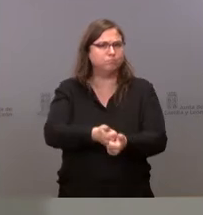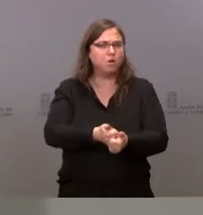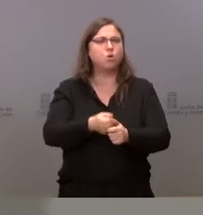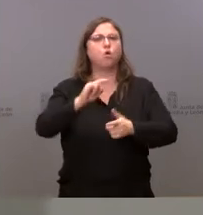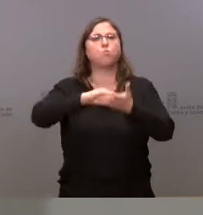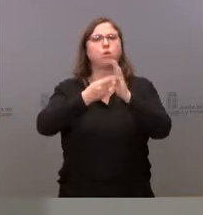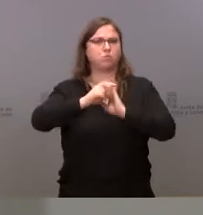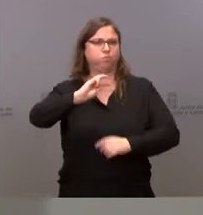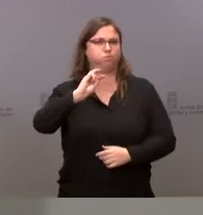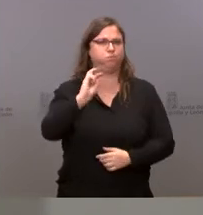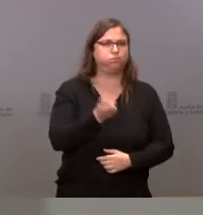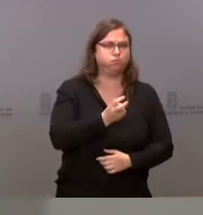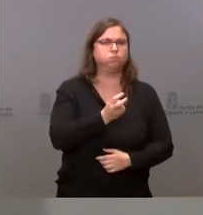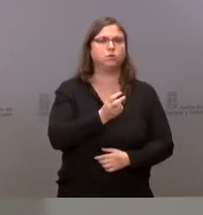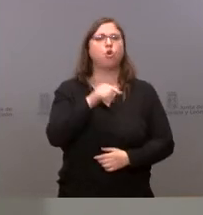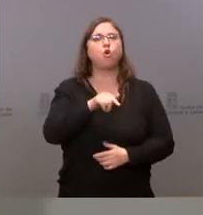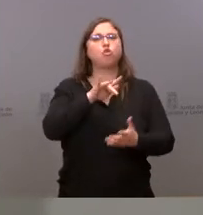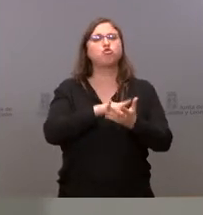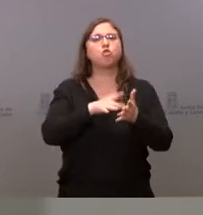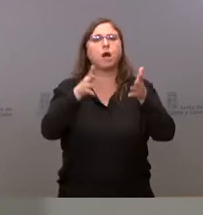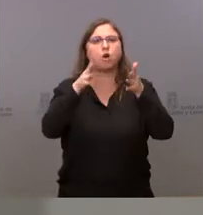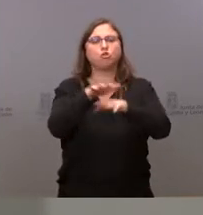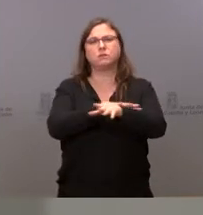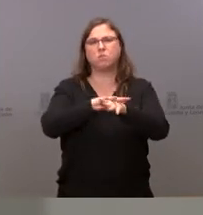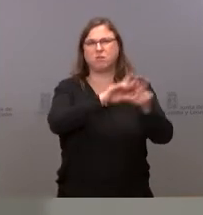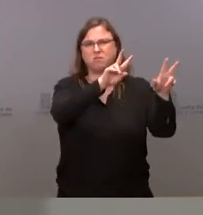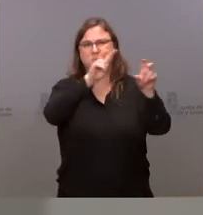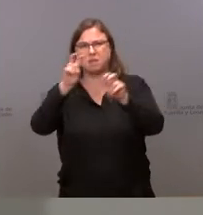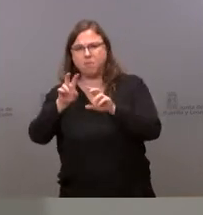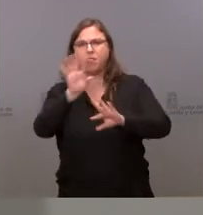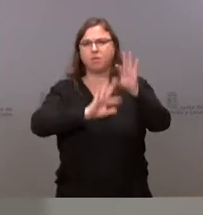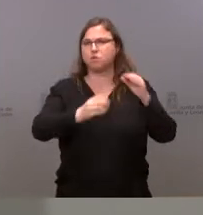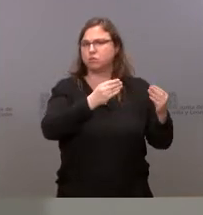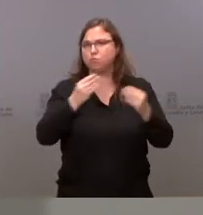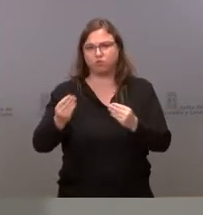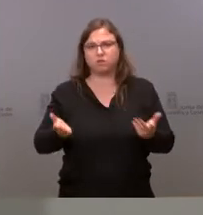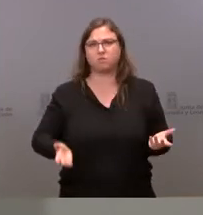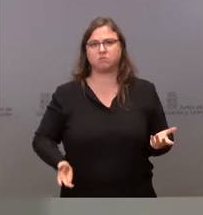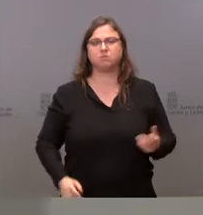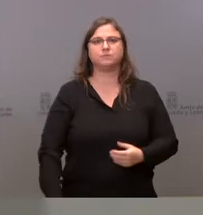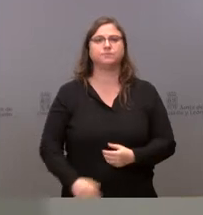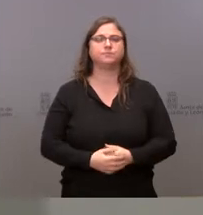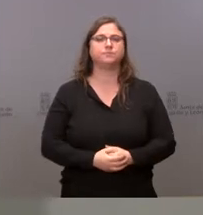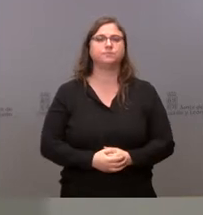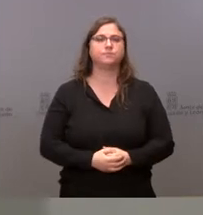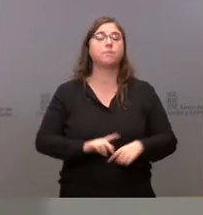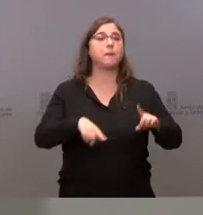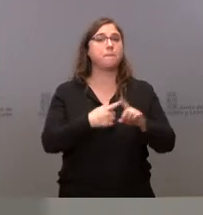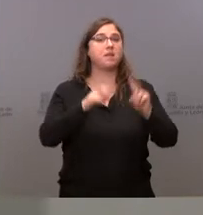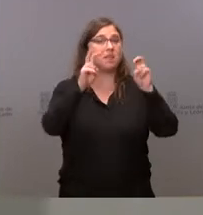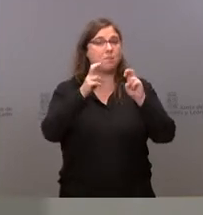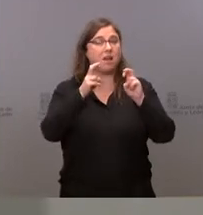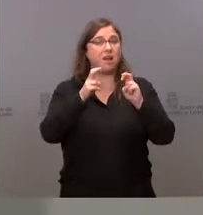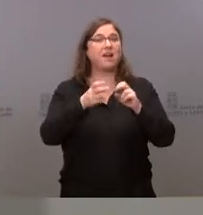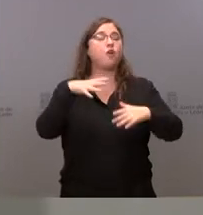proyectos. Hoy llevamos un Consejo de Gobierno con muchos asuntos, con muchas decisiones y que el tema de los fondos